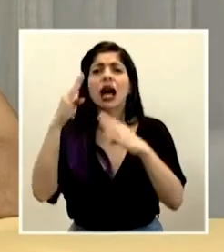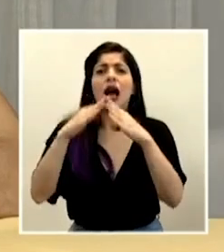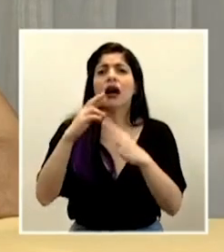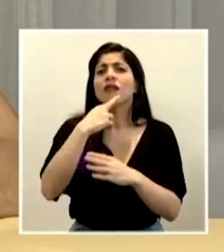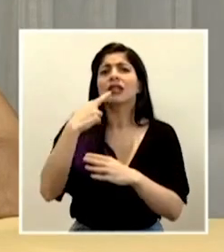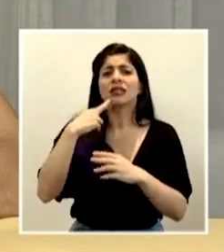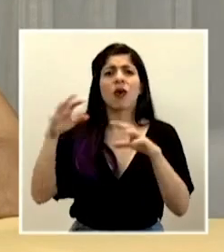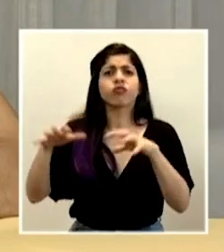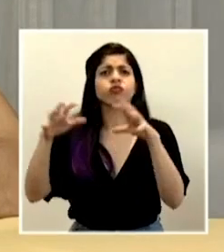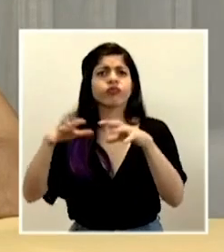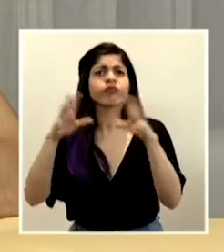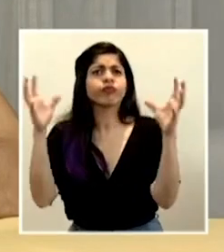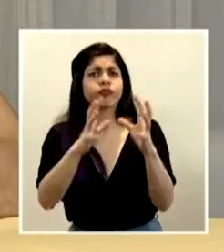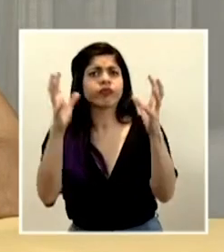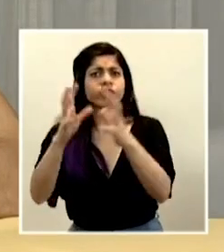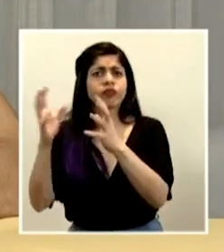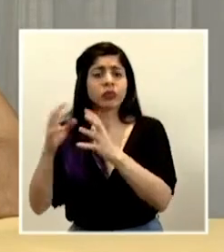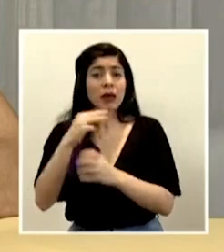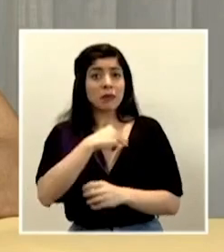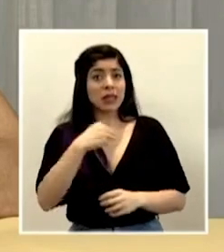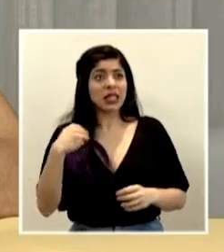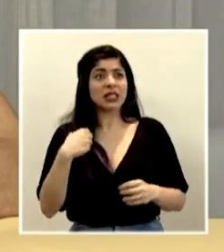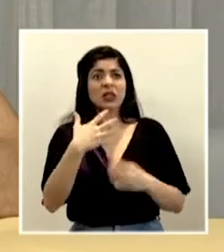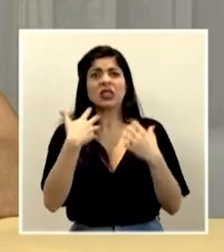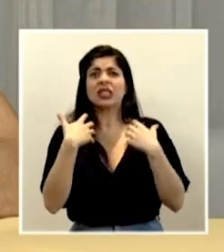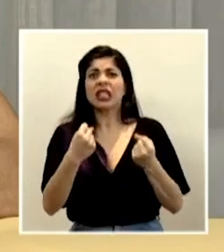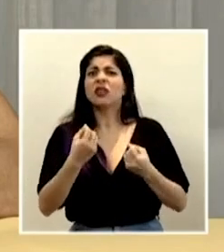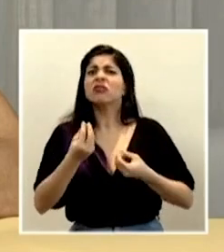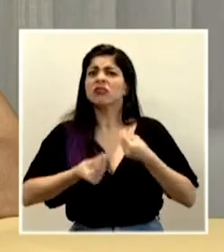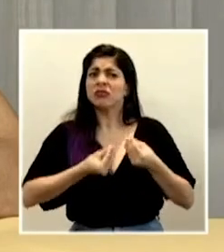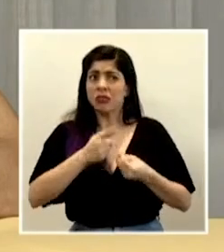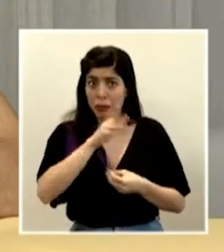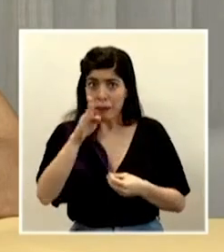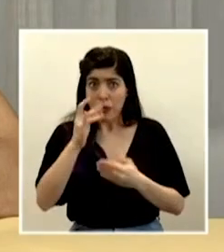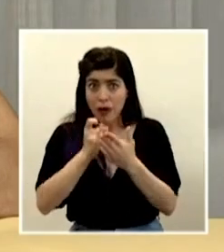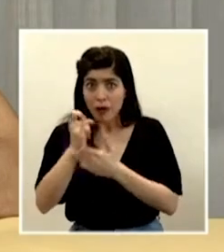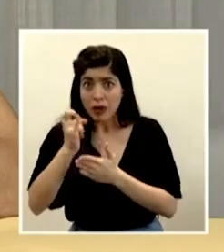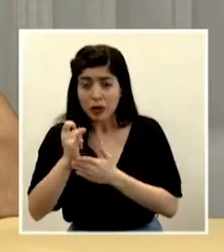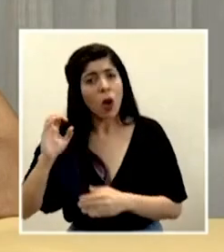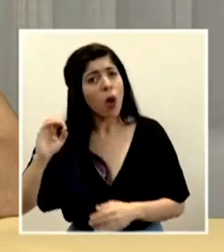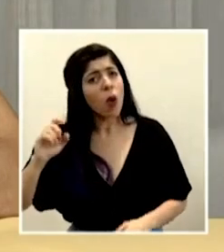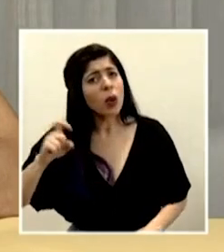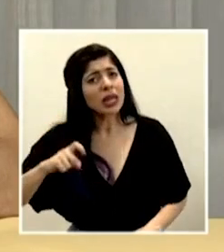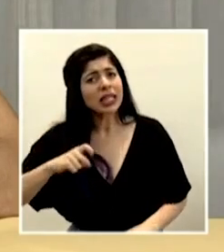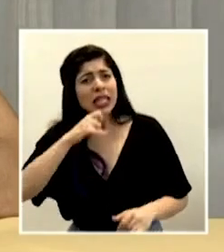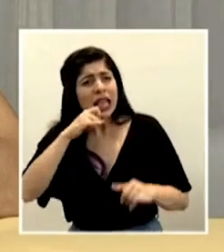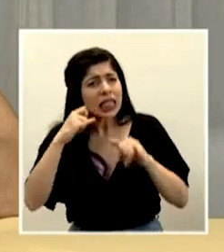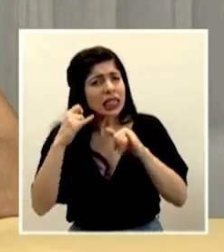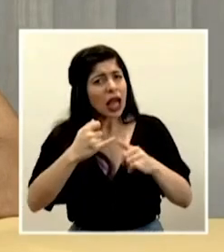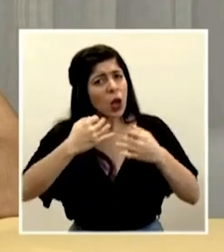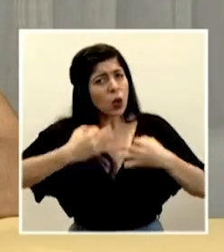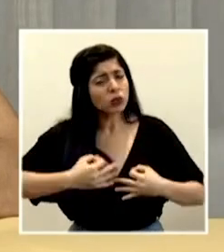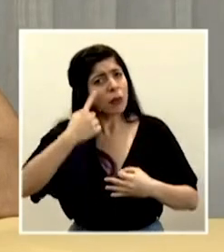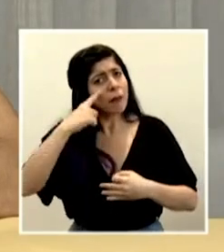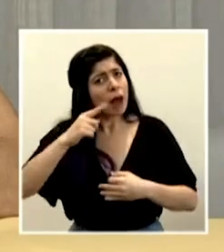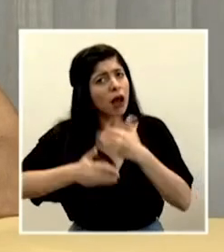restaurantes. ¿El Ministerio de Salud va a proceder de oficio a investigar o se necesita una denuncia para proceder?